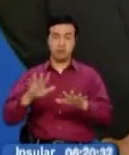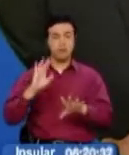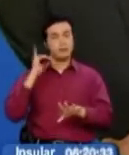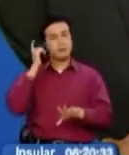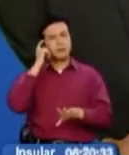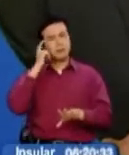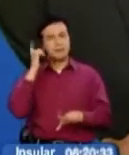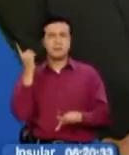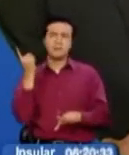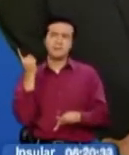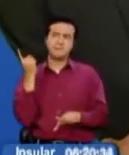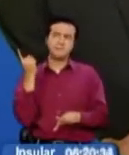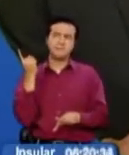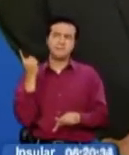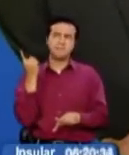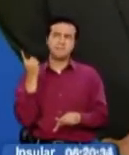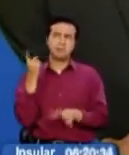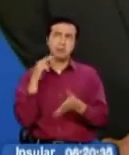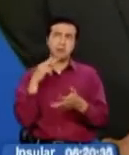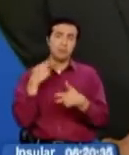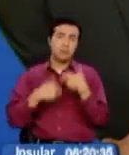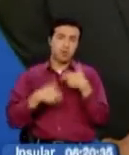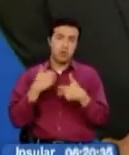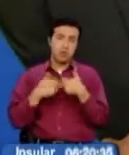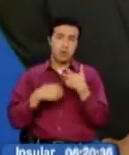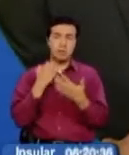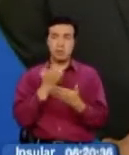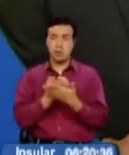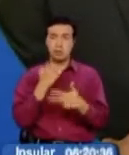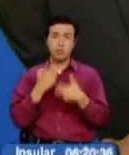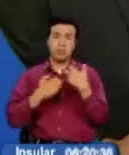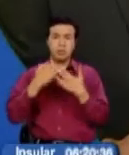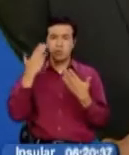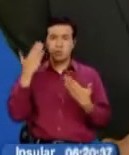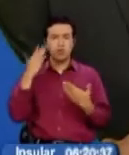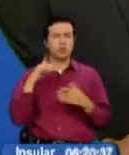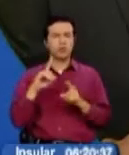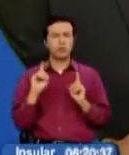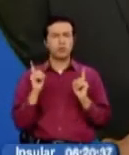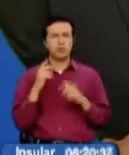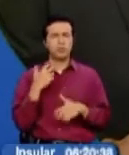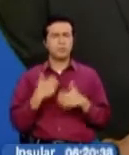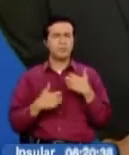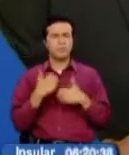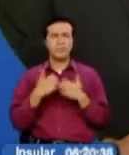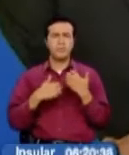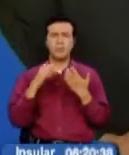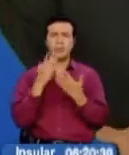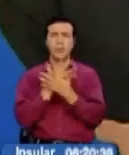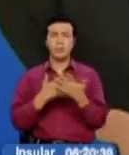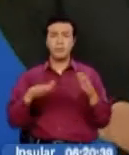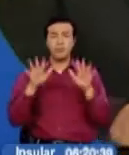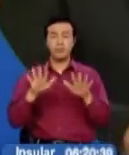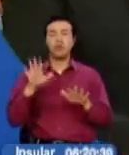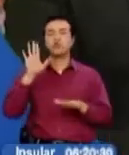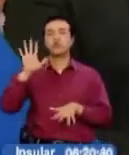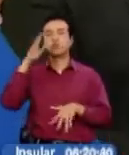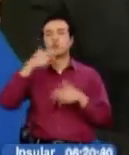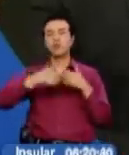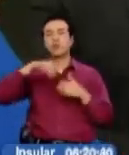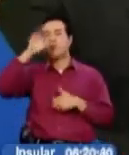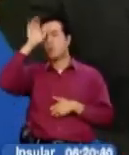diferente punto de vista. Yo no creo que sea un problema ni económico ni político. El problema de Gran Bretaña es un problema cultural.